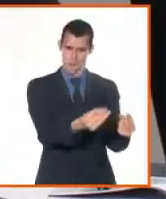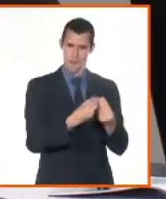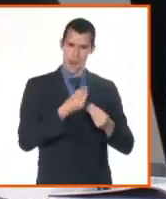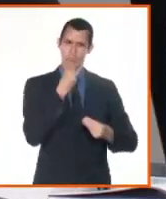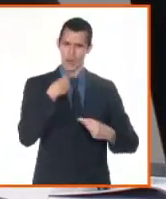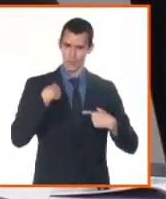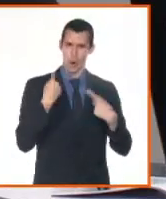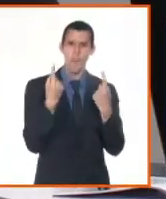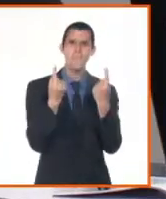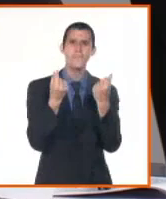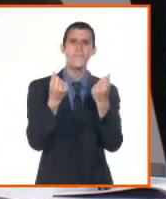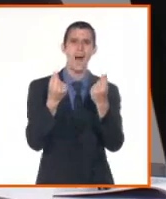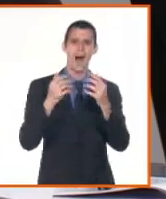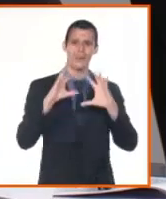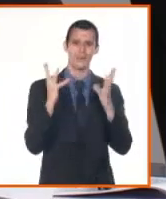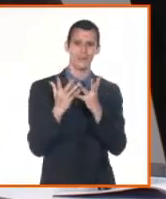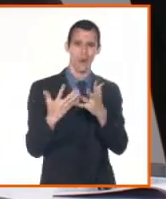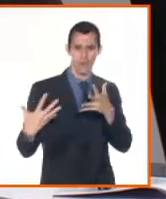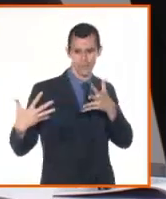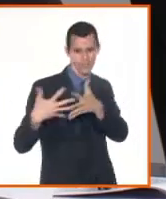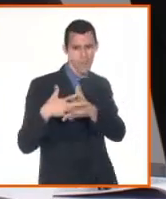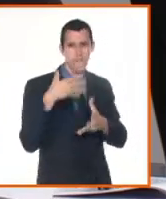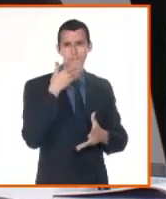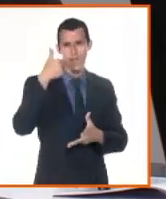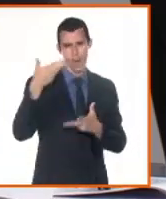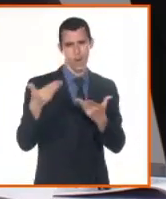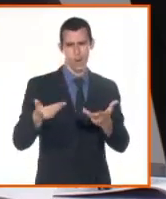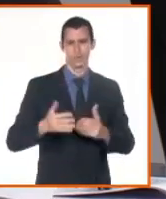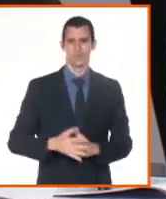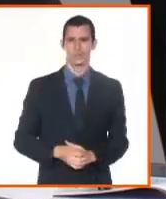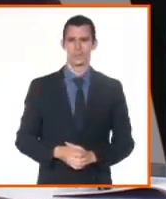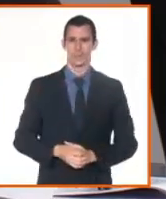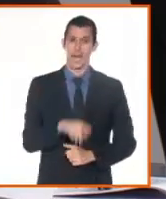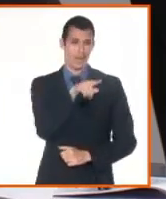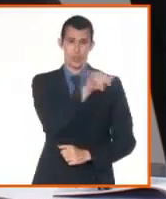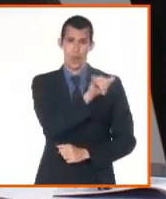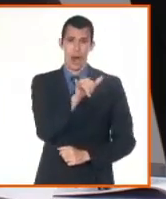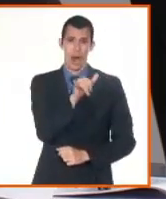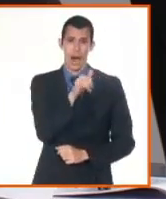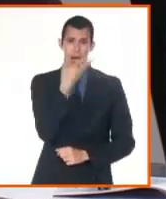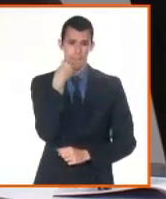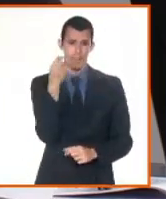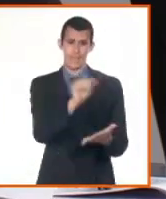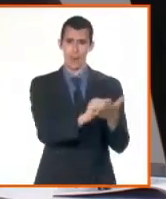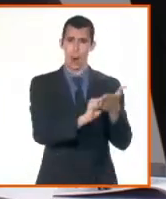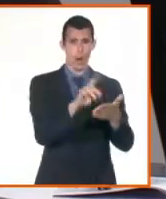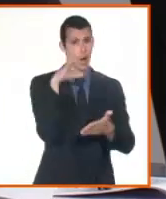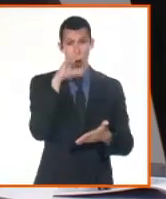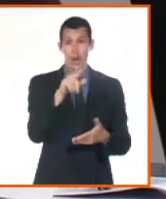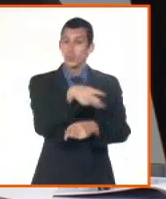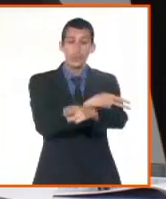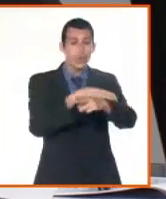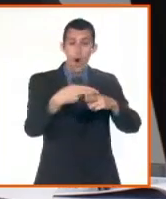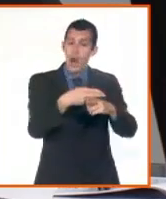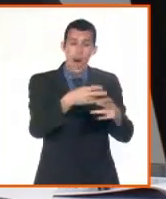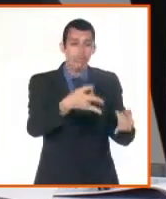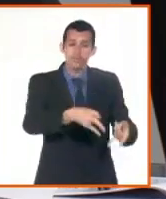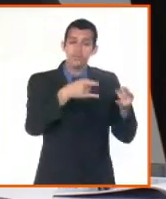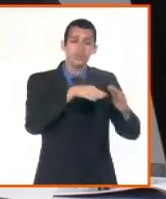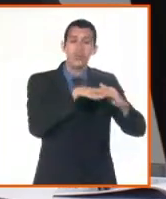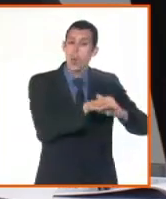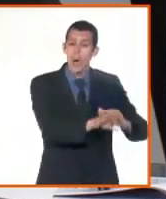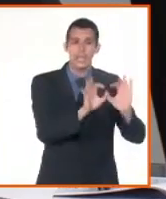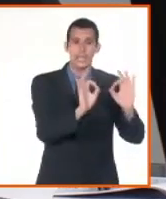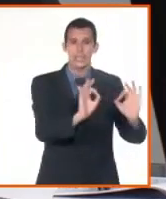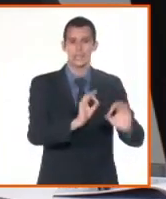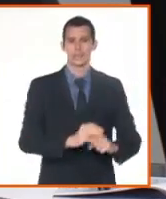económico, de ese sujeto, o hasta un proceso de transformación que pueda surgir, un proceso